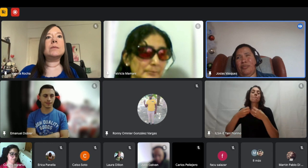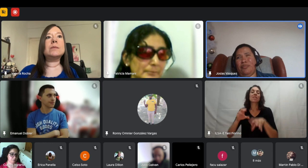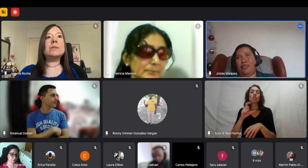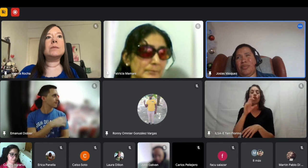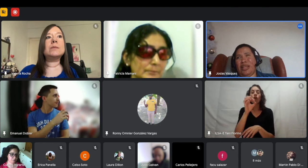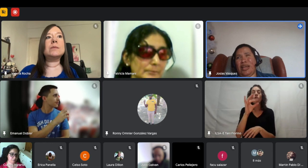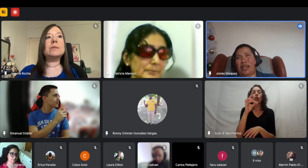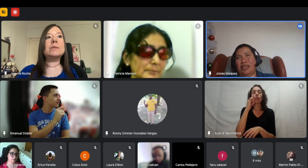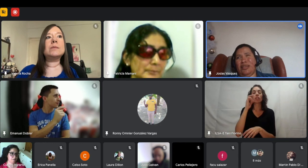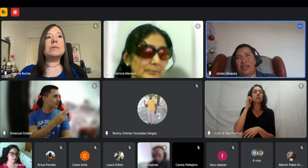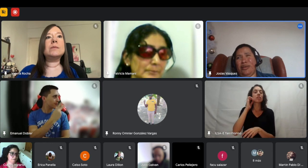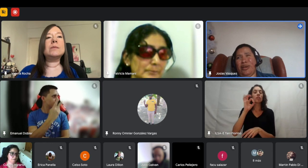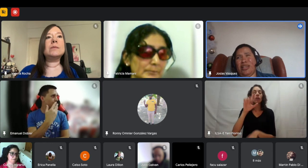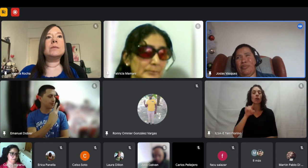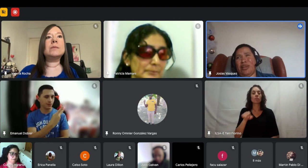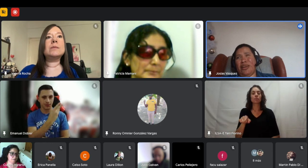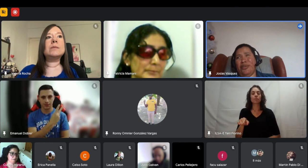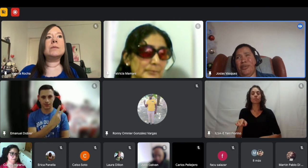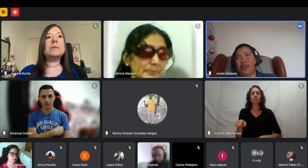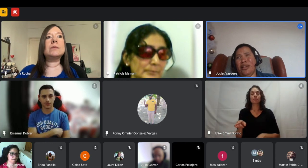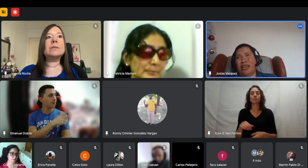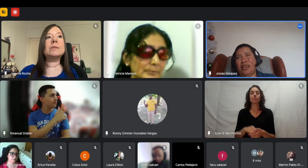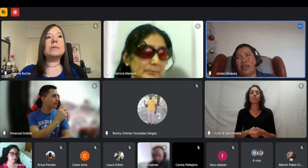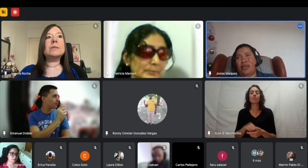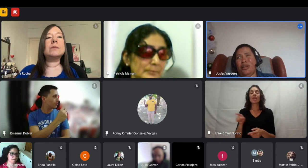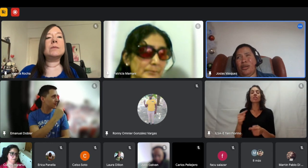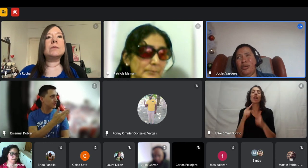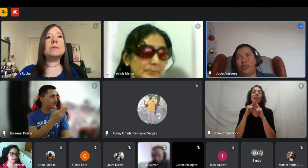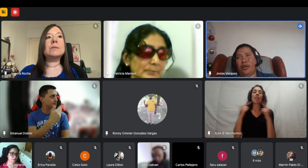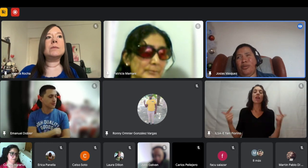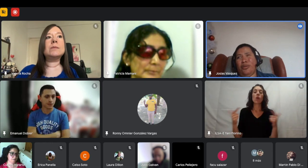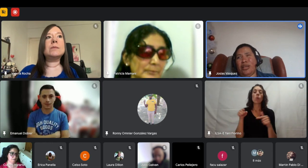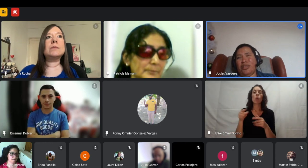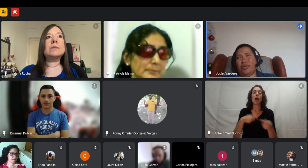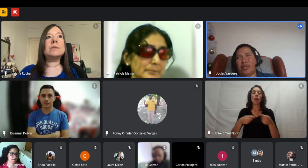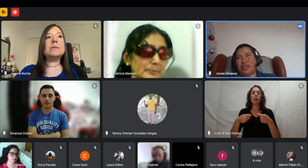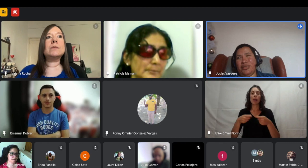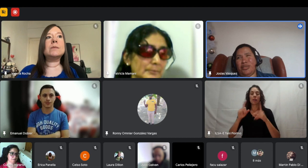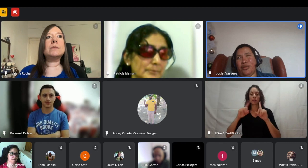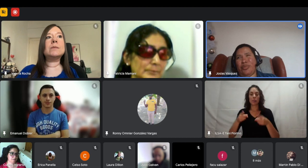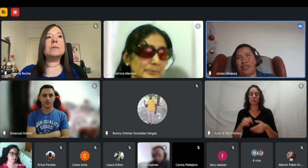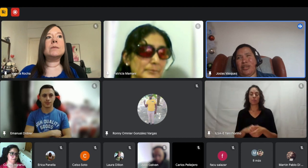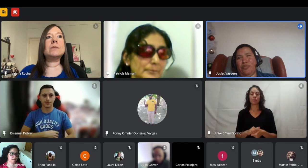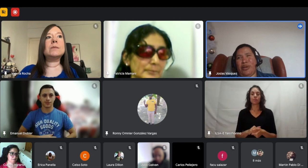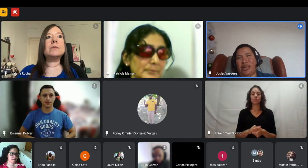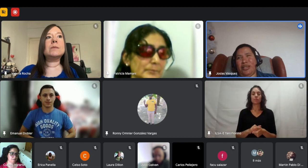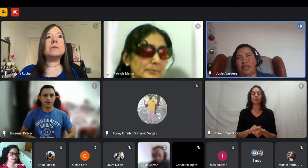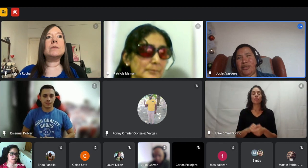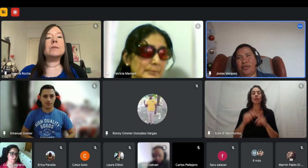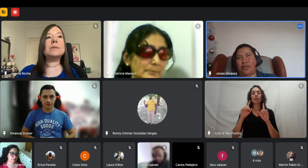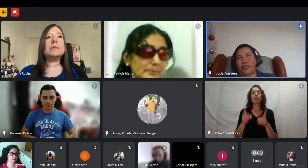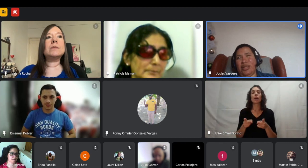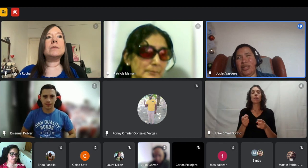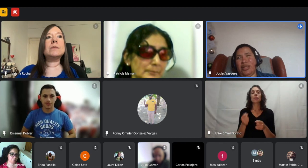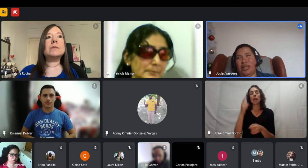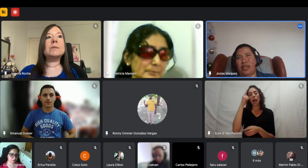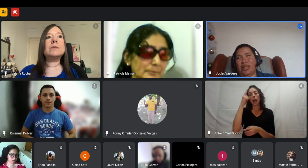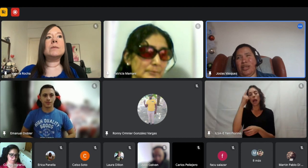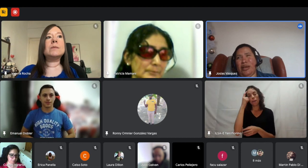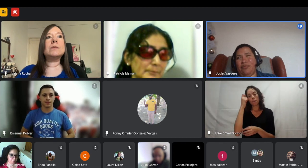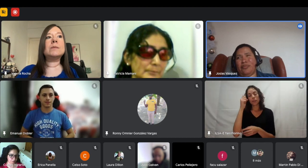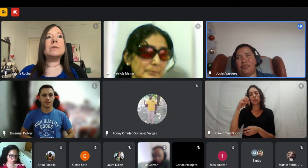de lenguaje de marcado luego estuve intentando aprender python